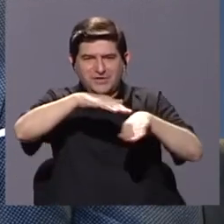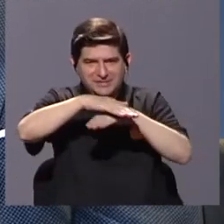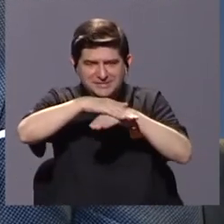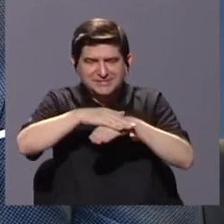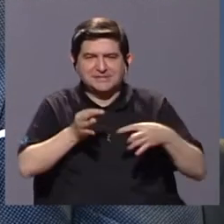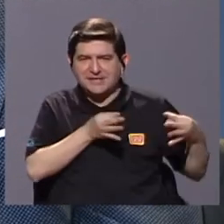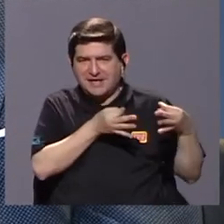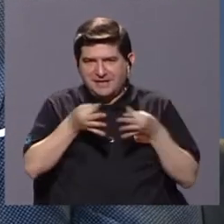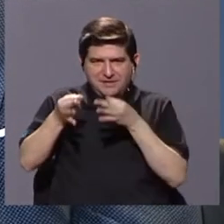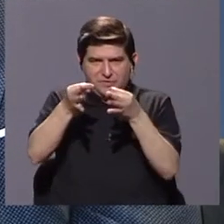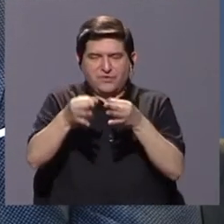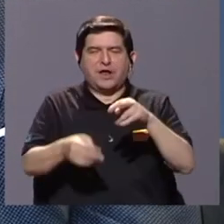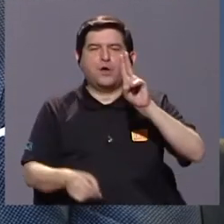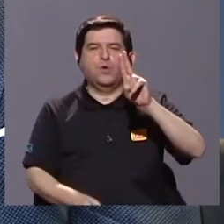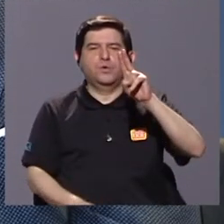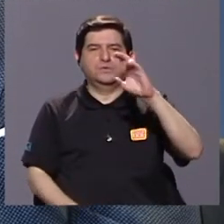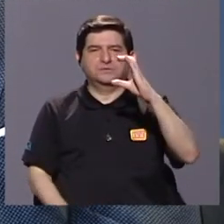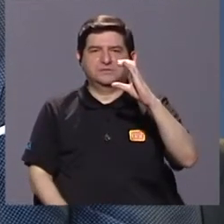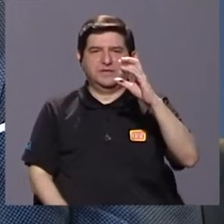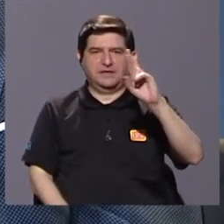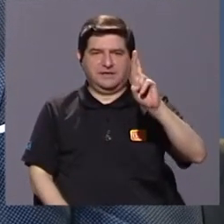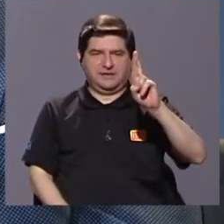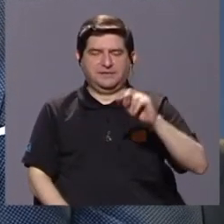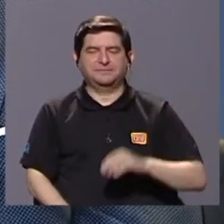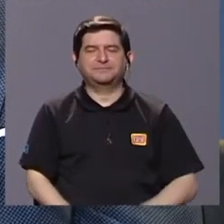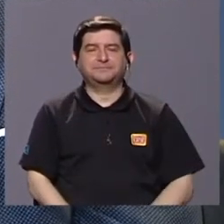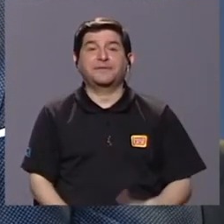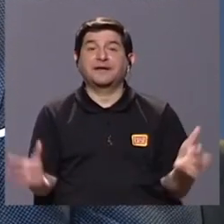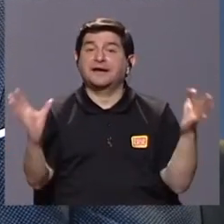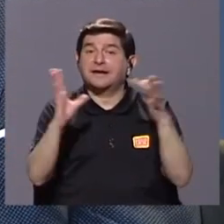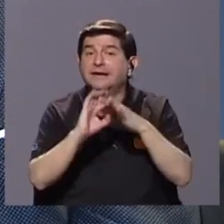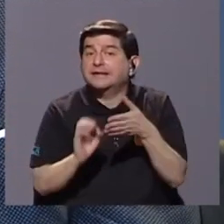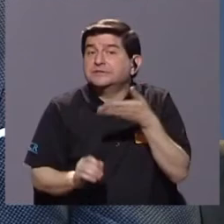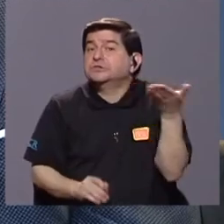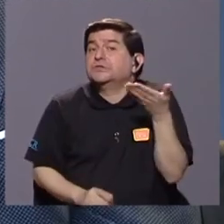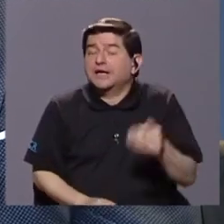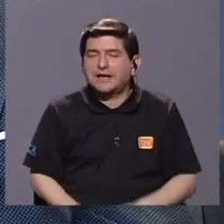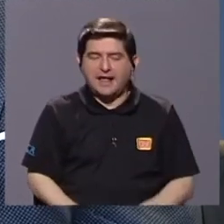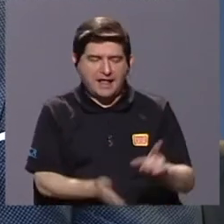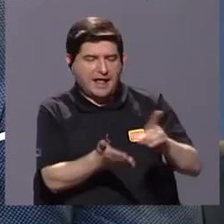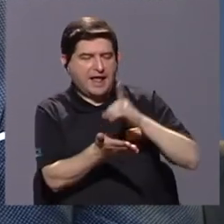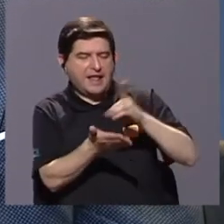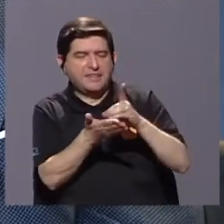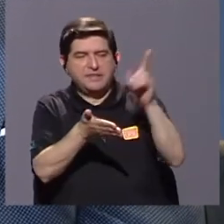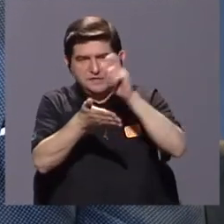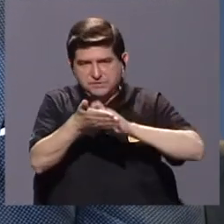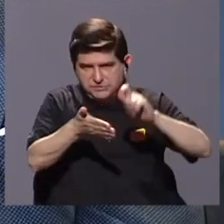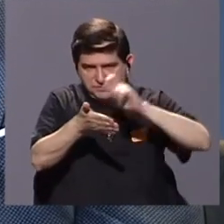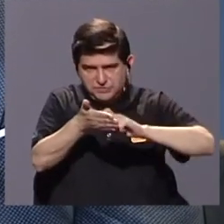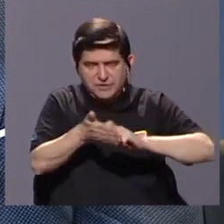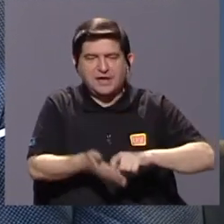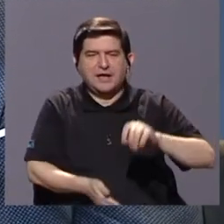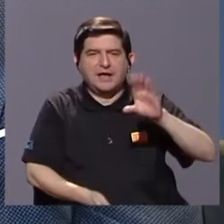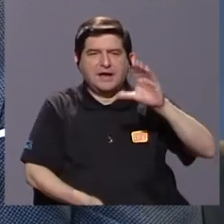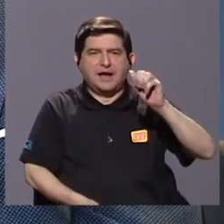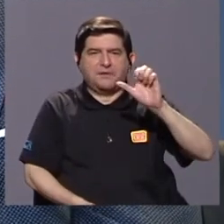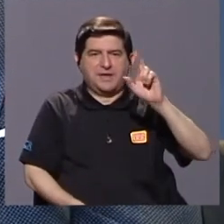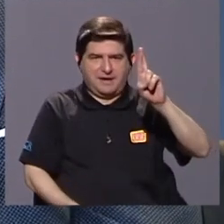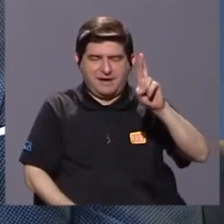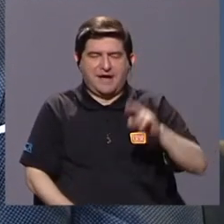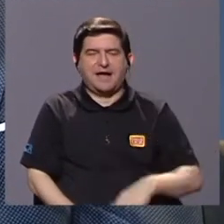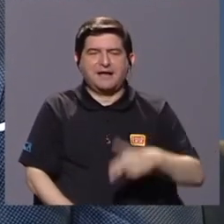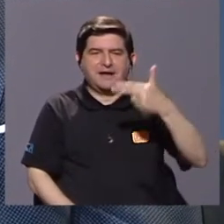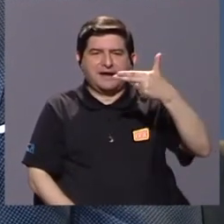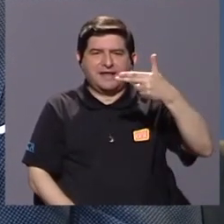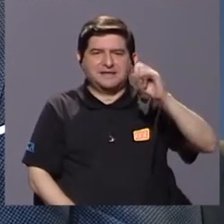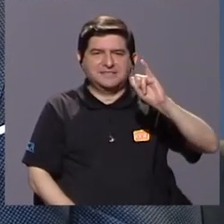de la Universidad de Costa Rica. A propósito del diccionario escolar del Cabeca del Chiripó,